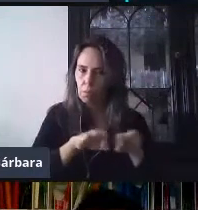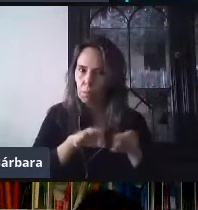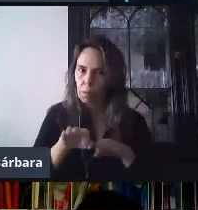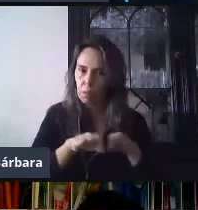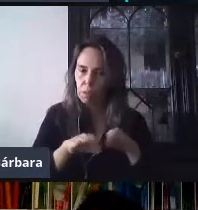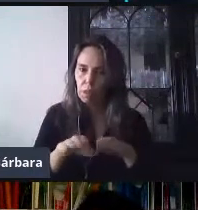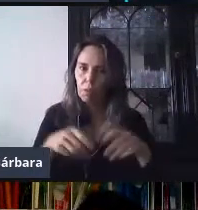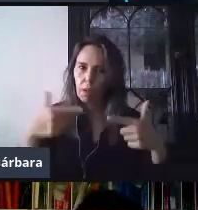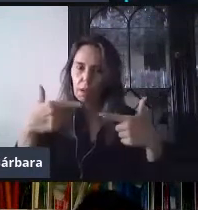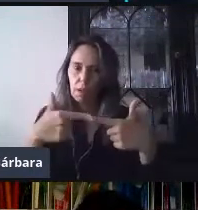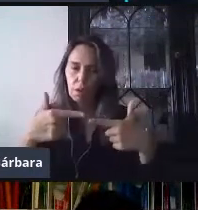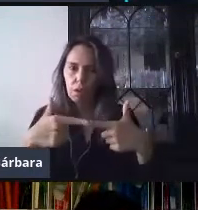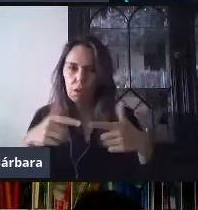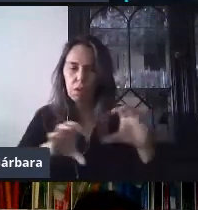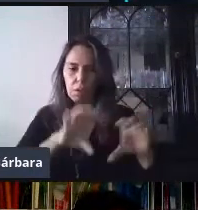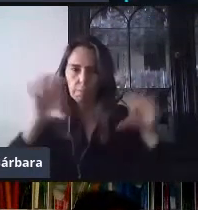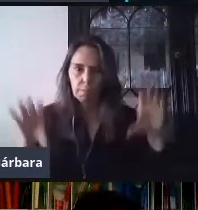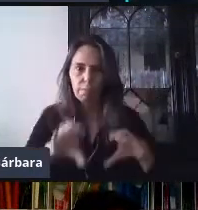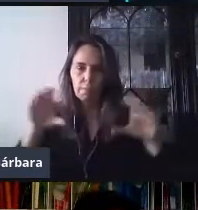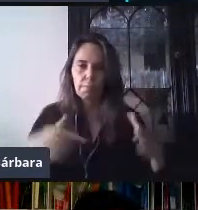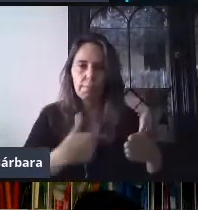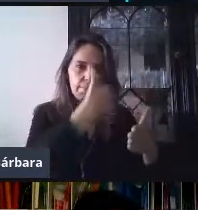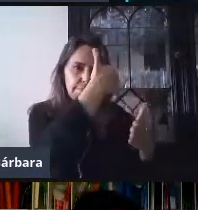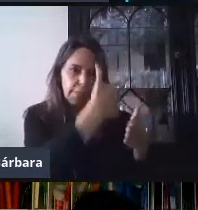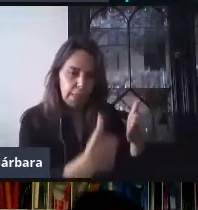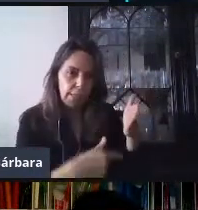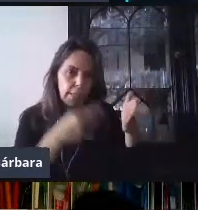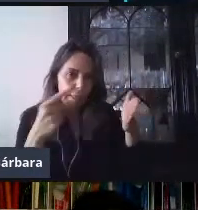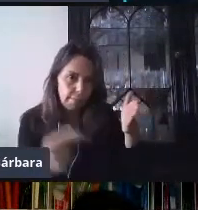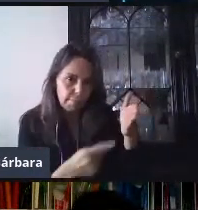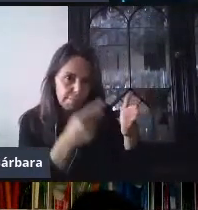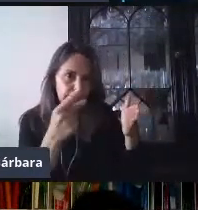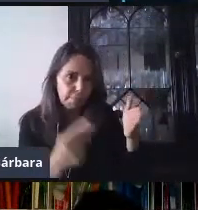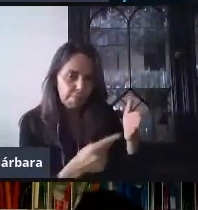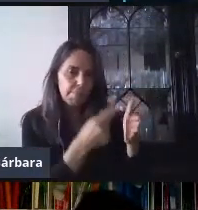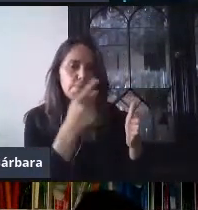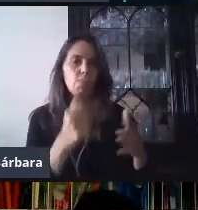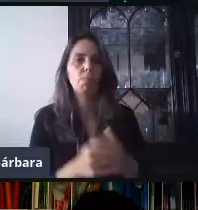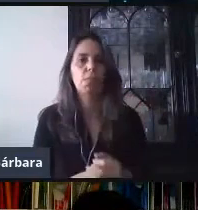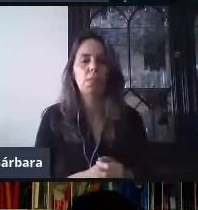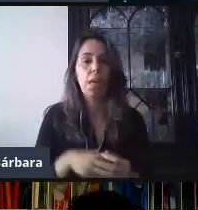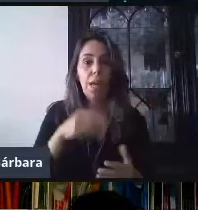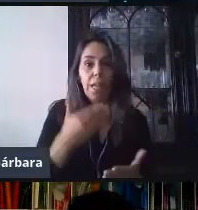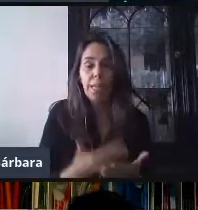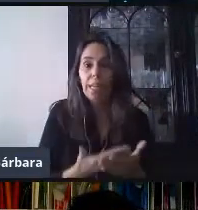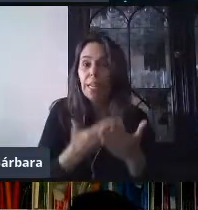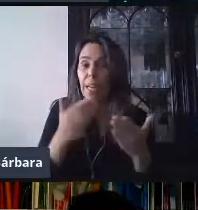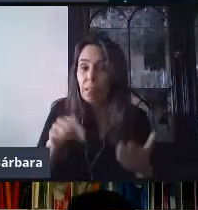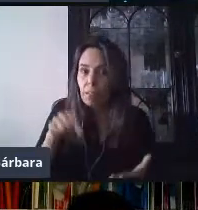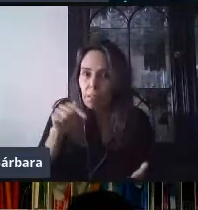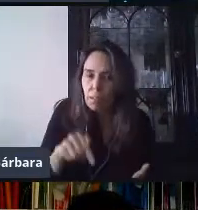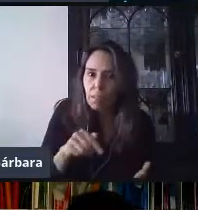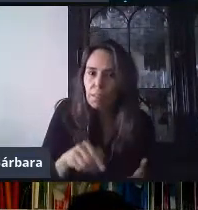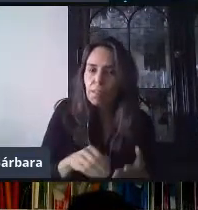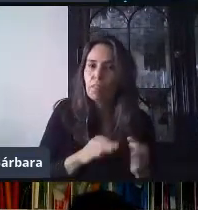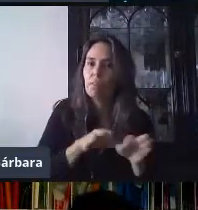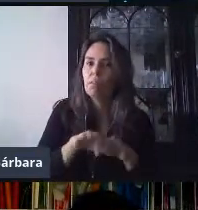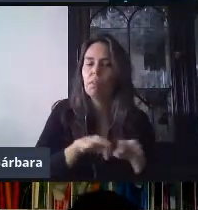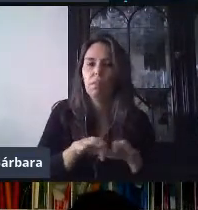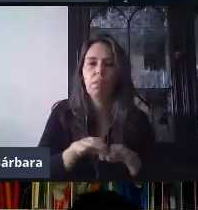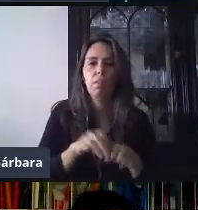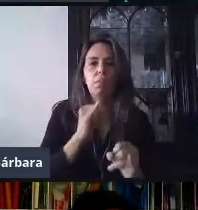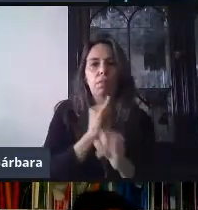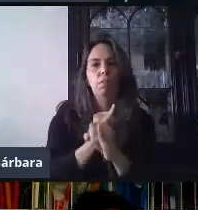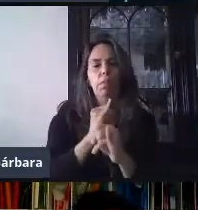de formularios de Google. Sabemos que durante esta época en la que estamos haciendo trabajo a distancia con